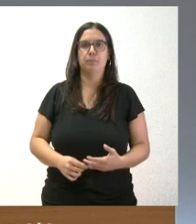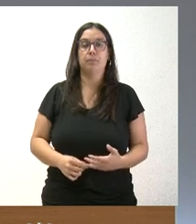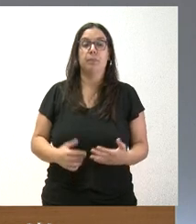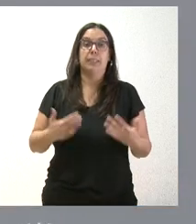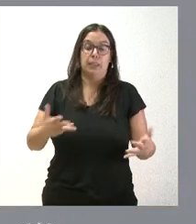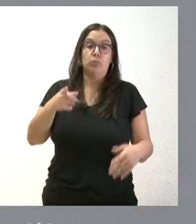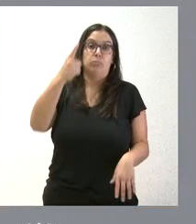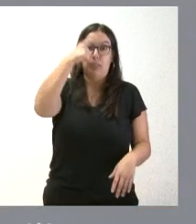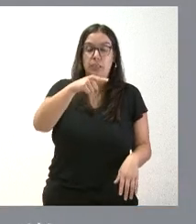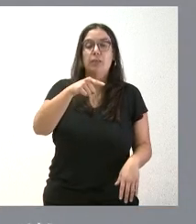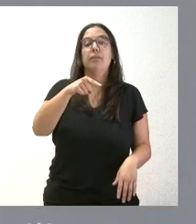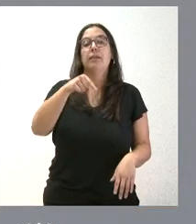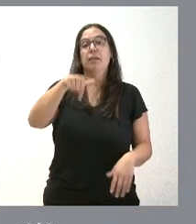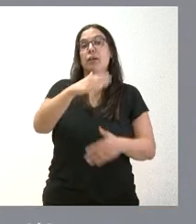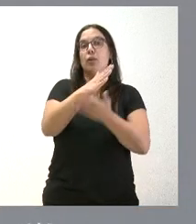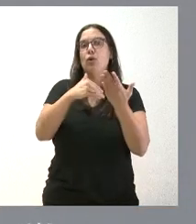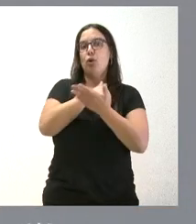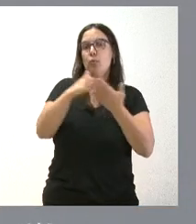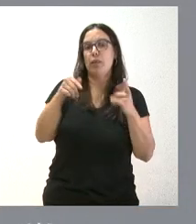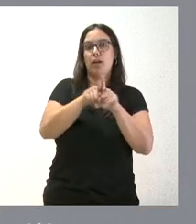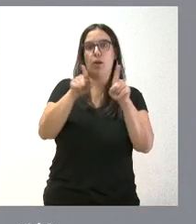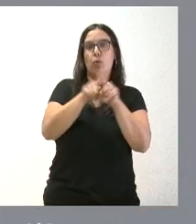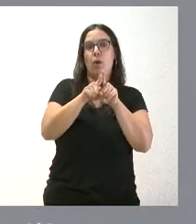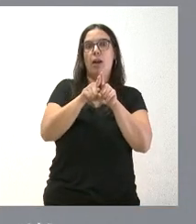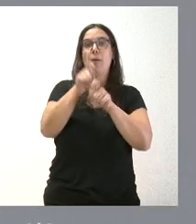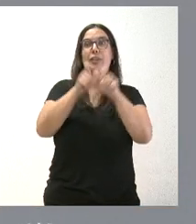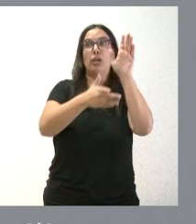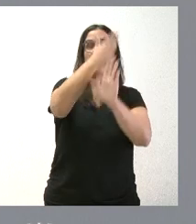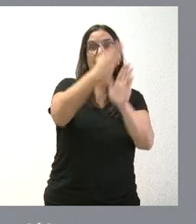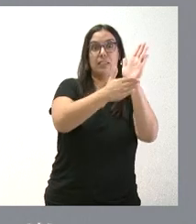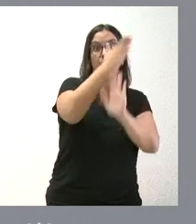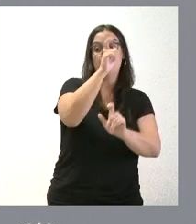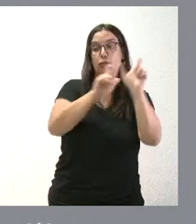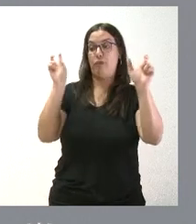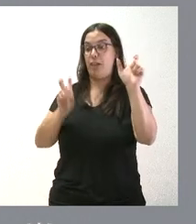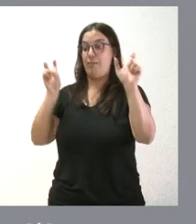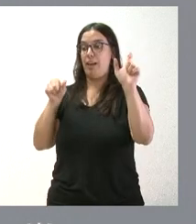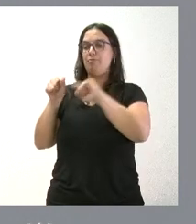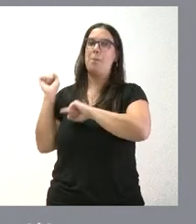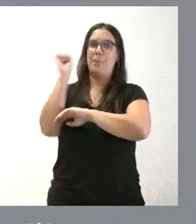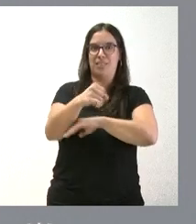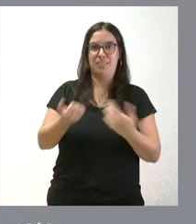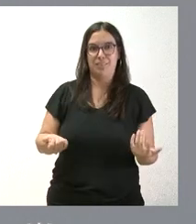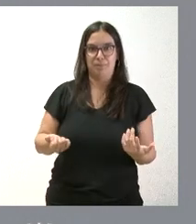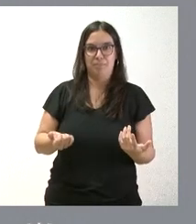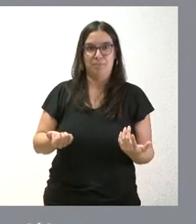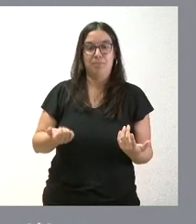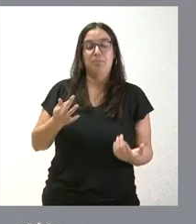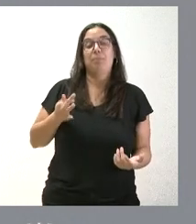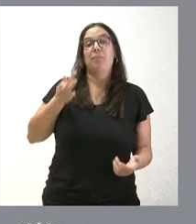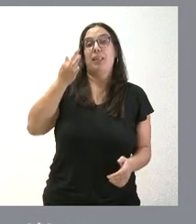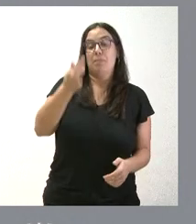hecho, como saben ustedes, la nuestra es una comunidad que ya tiene un saldo migratorio positivo. Hay más personas que vienen de las que se van y además